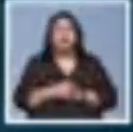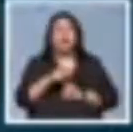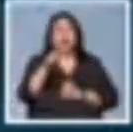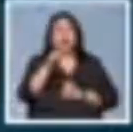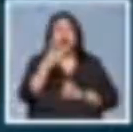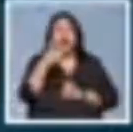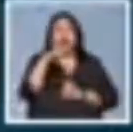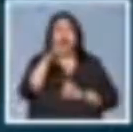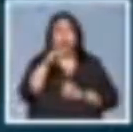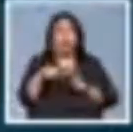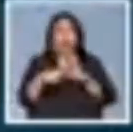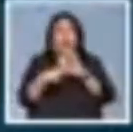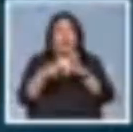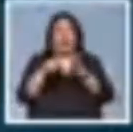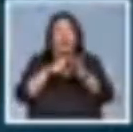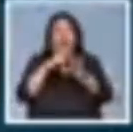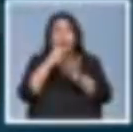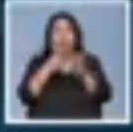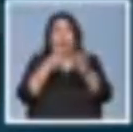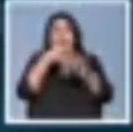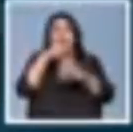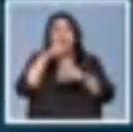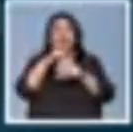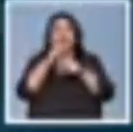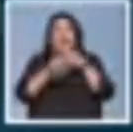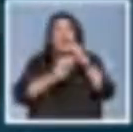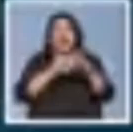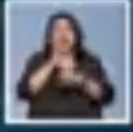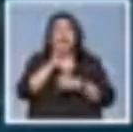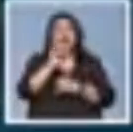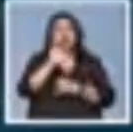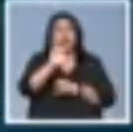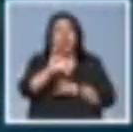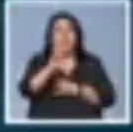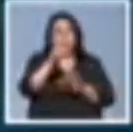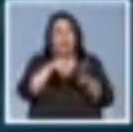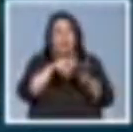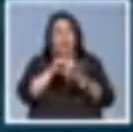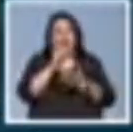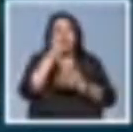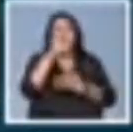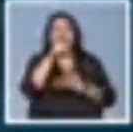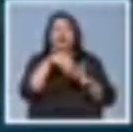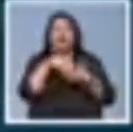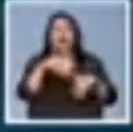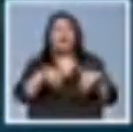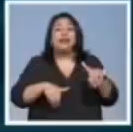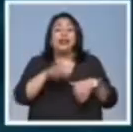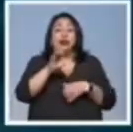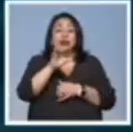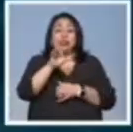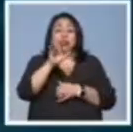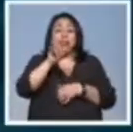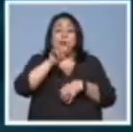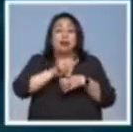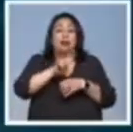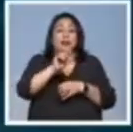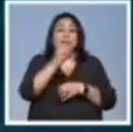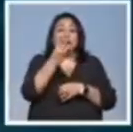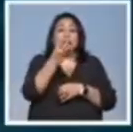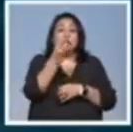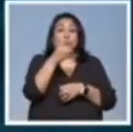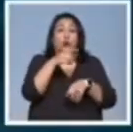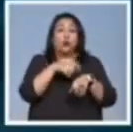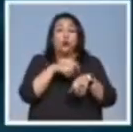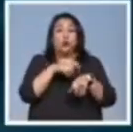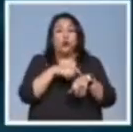Xunca se presentará como parte del programa del Festival Internacional Cervantino 2024 en el Teatro Cervantes, el 23 de octubre a